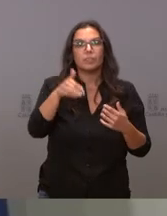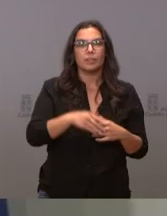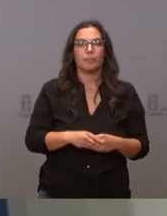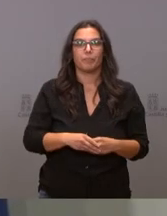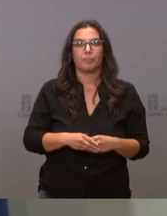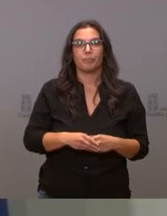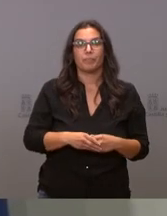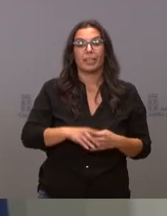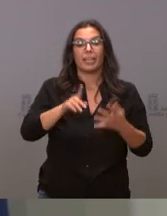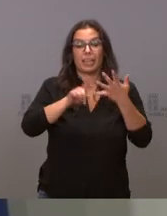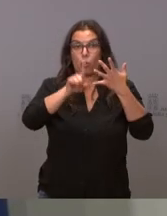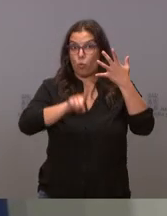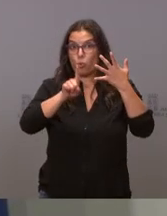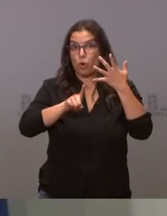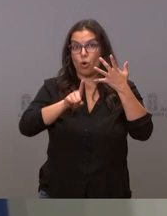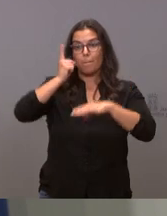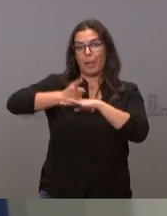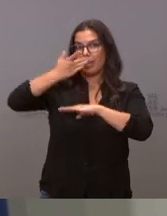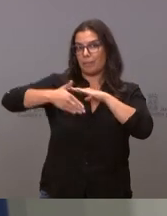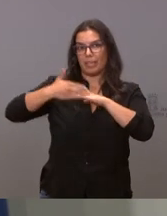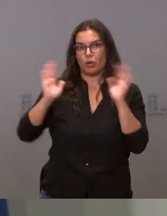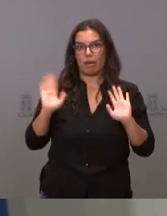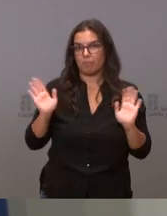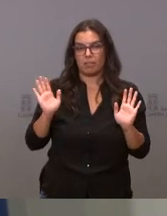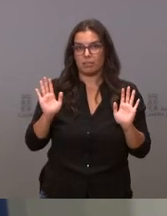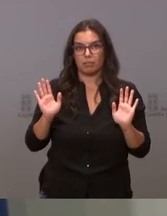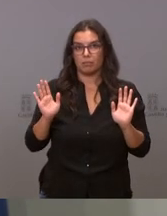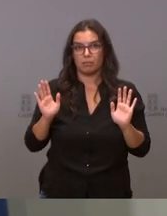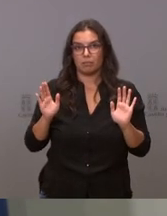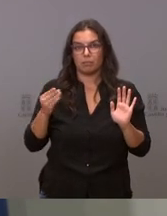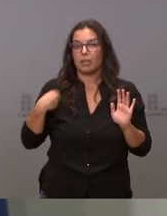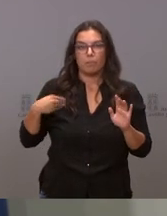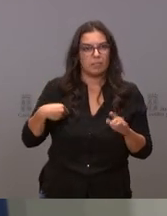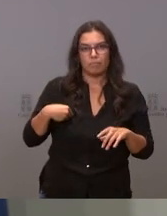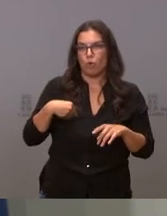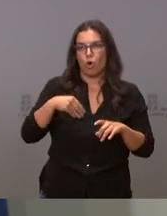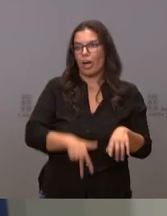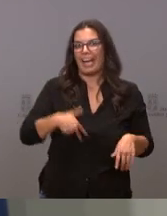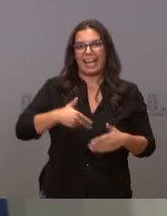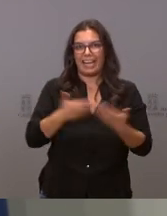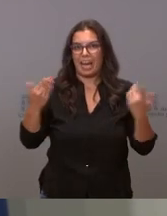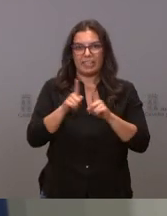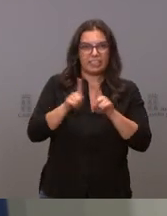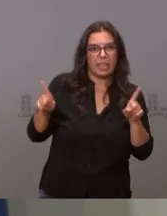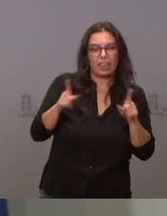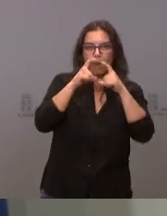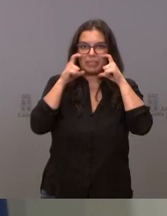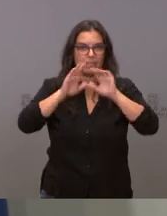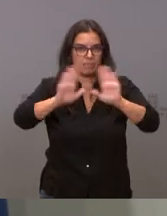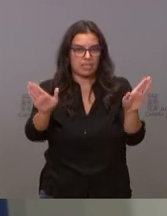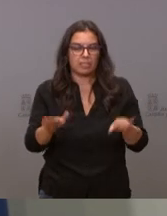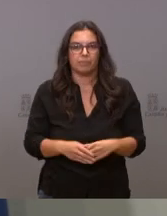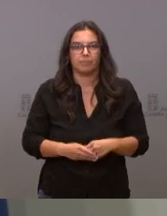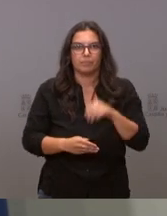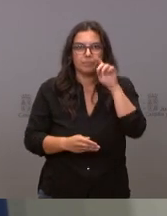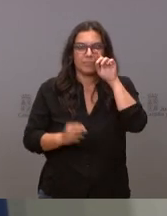limitaciones en nivel 1 más allá que las que he dicho también para el baile la distancia el uso de mascarilla no hay